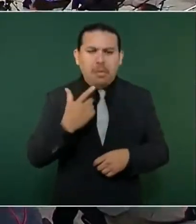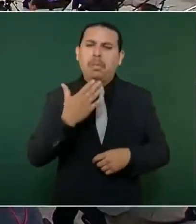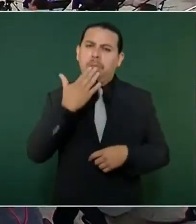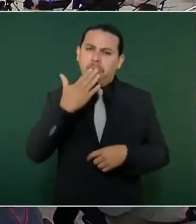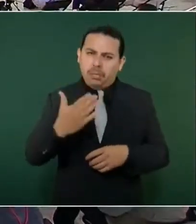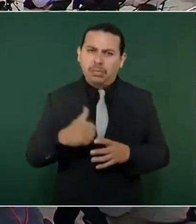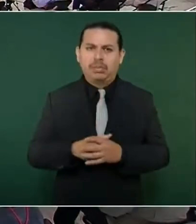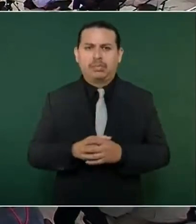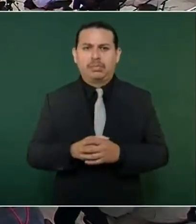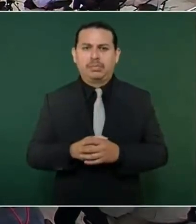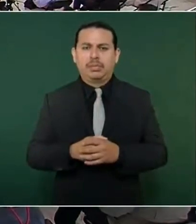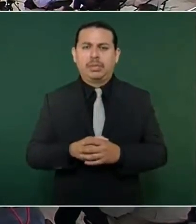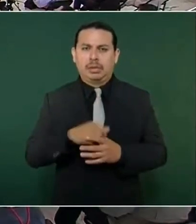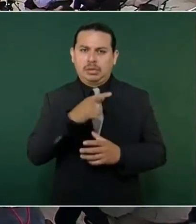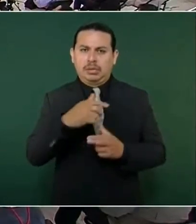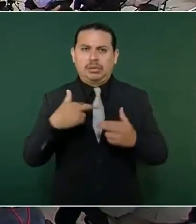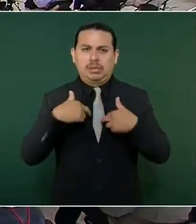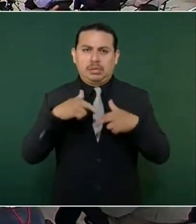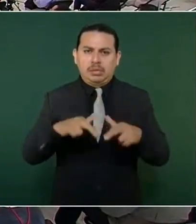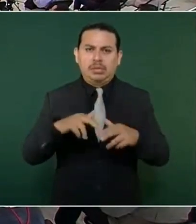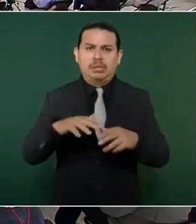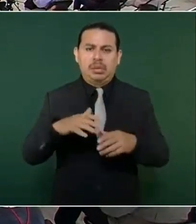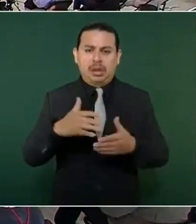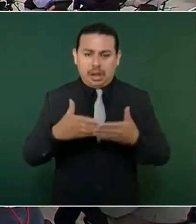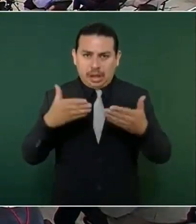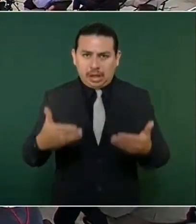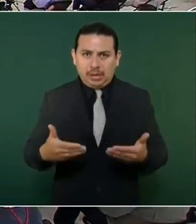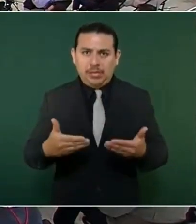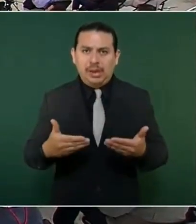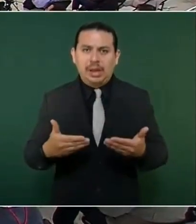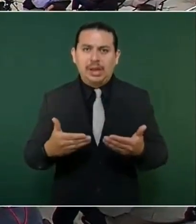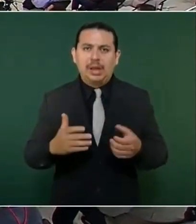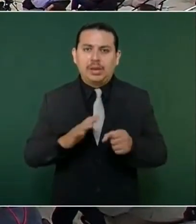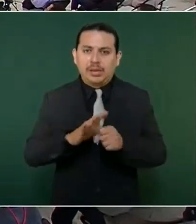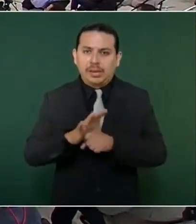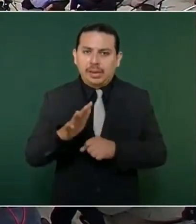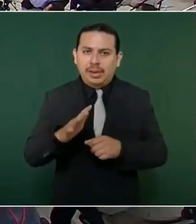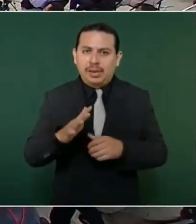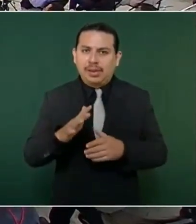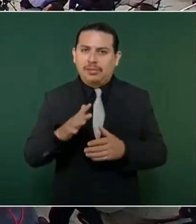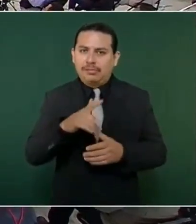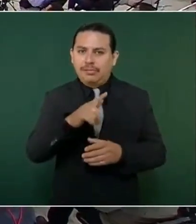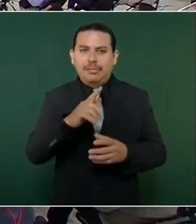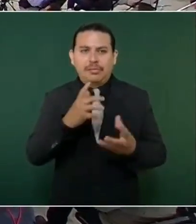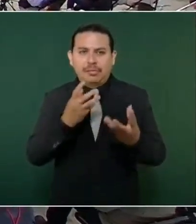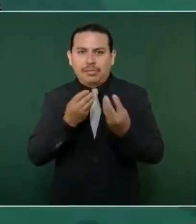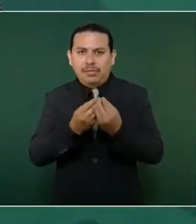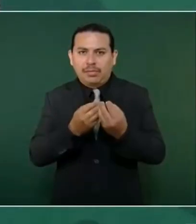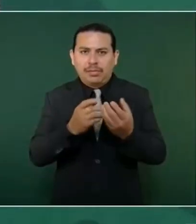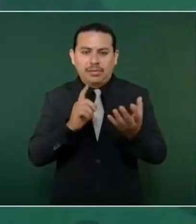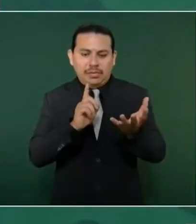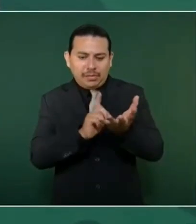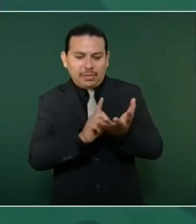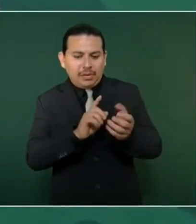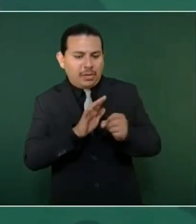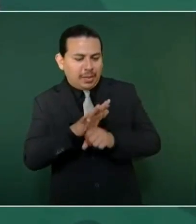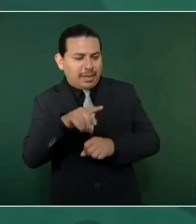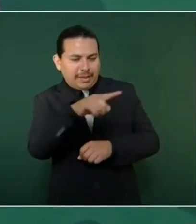representante del presidente Biden y es una gente muy cercana al presidente Biden.